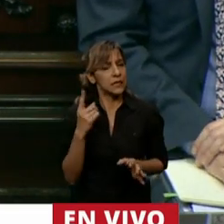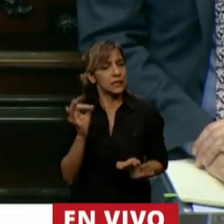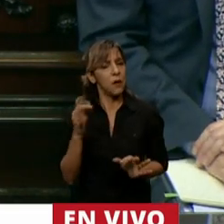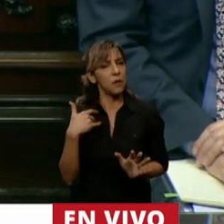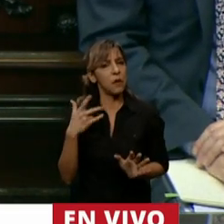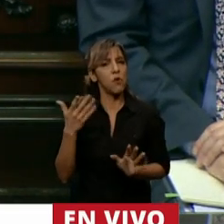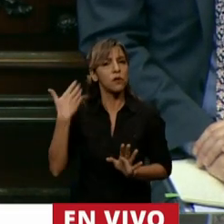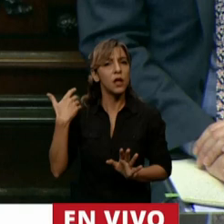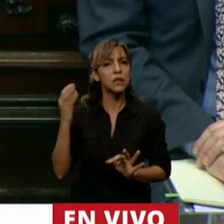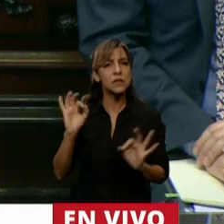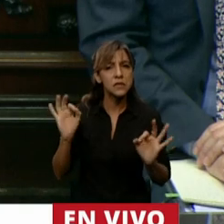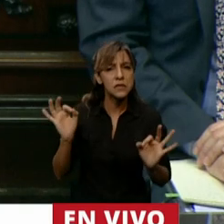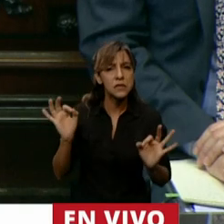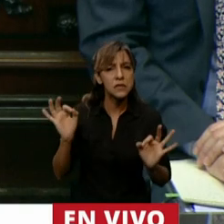sin red